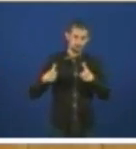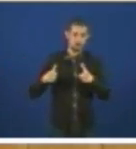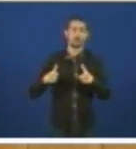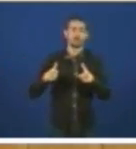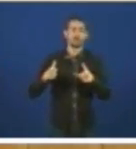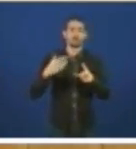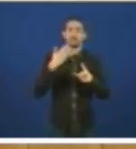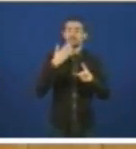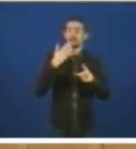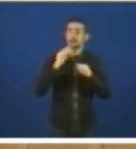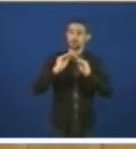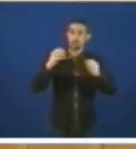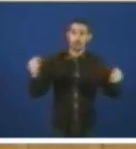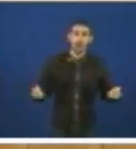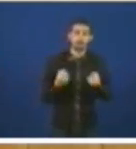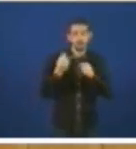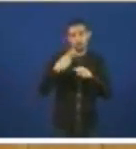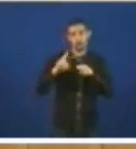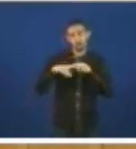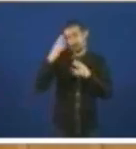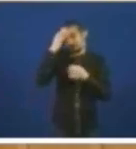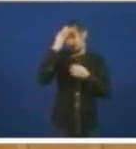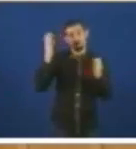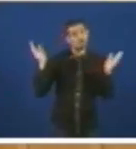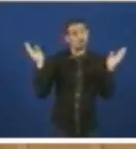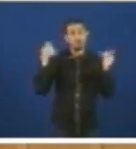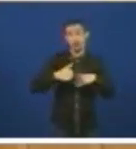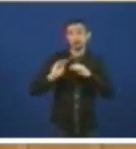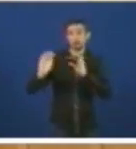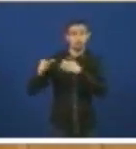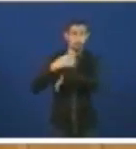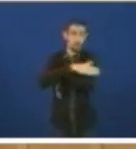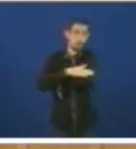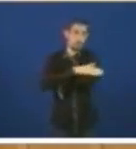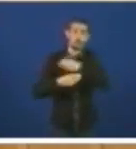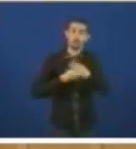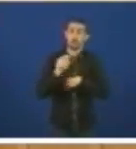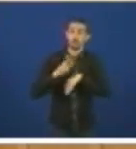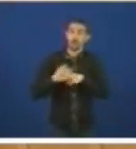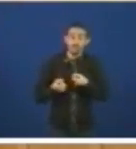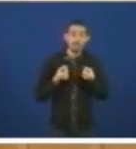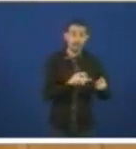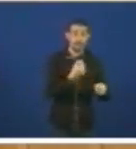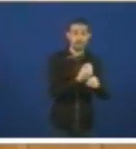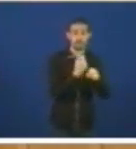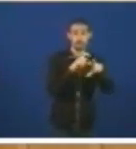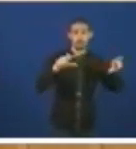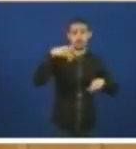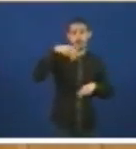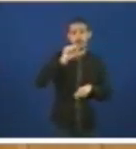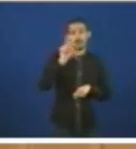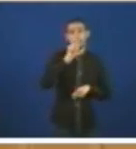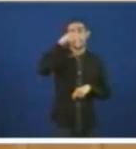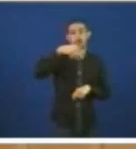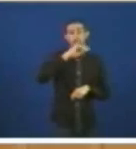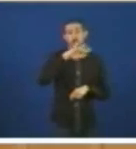actuacións políticas concretas para darlle, dotarlle carga de traballo a Navantia, esa comarca